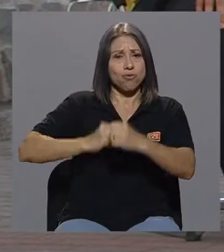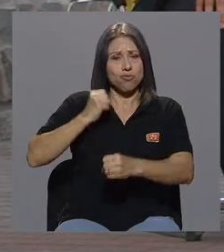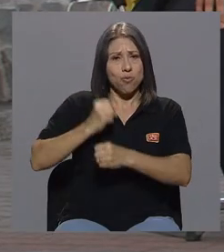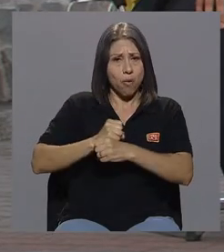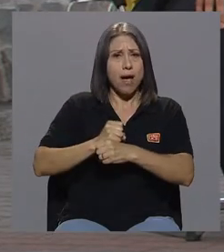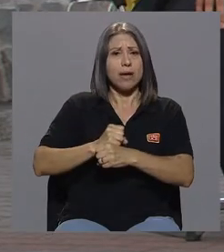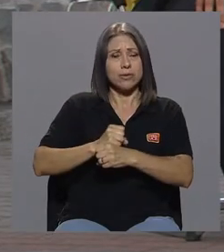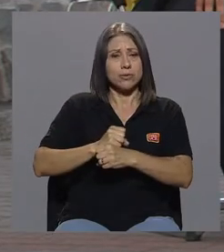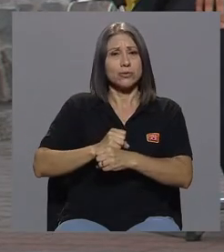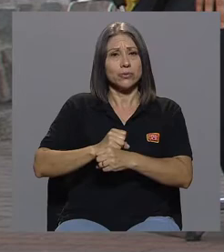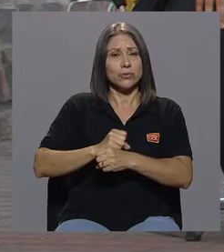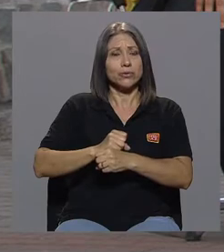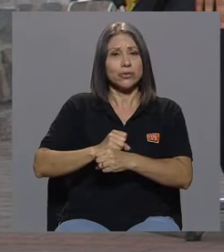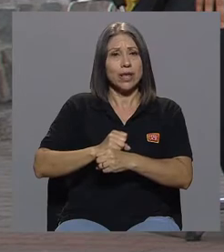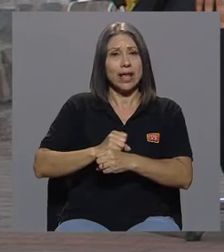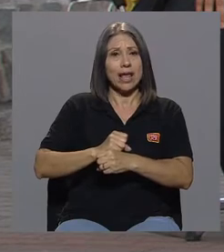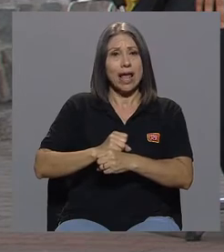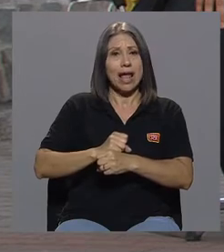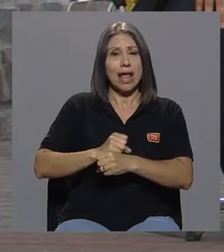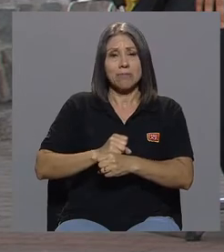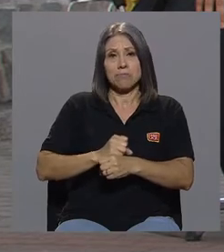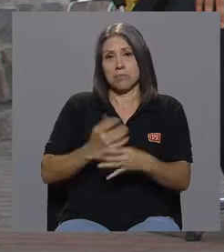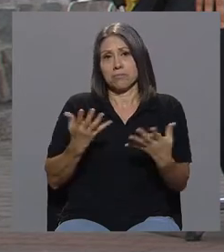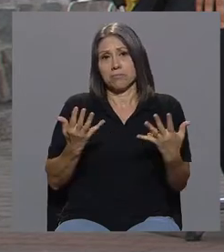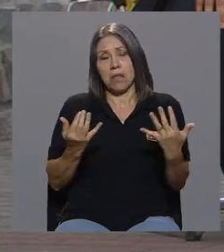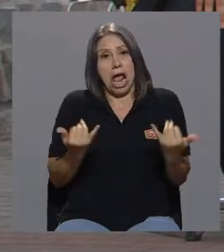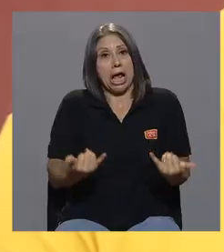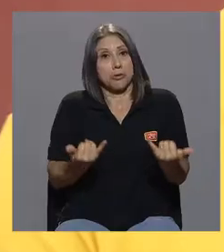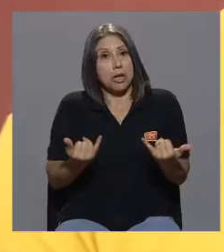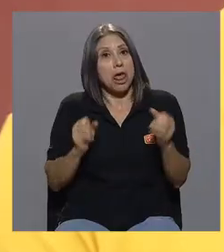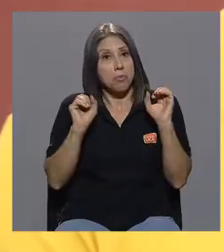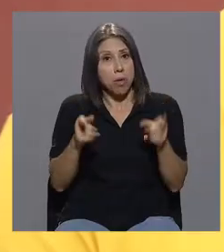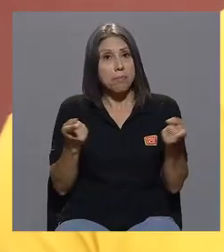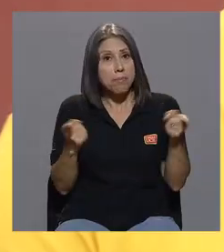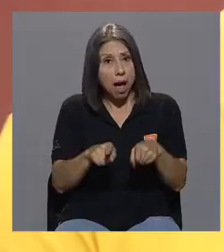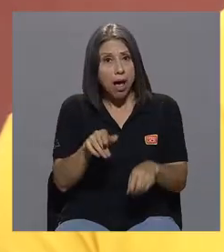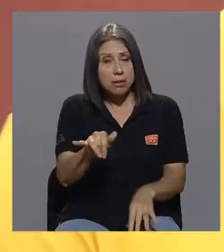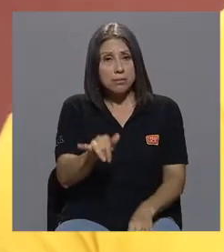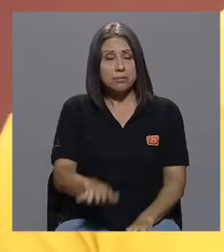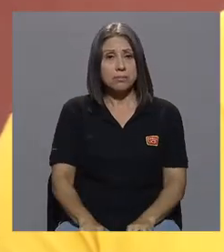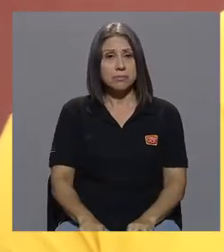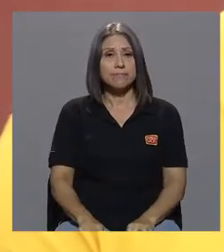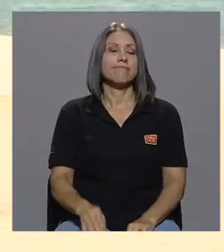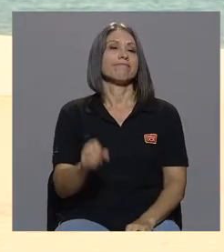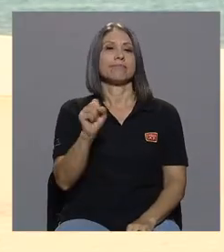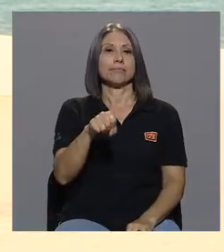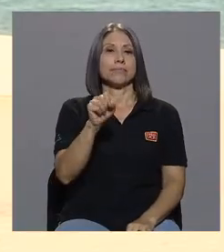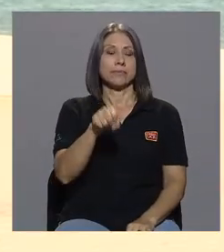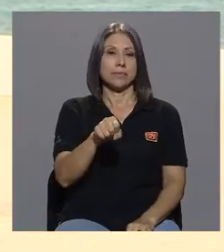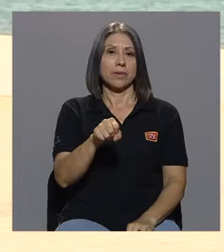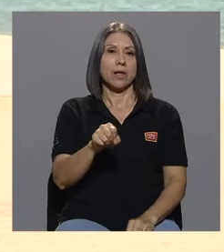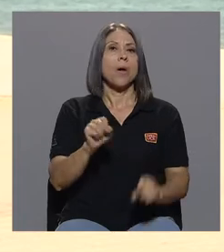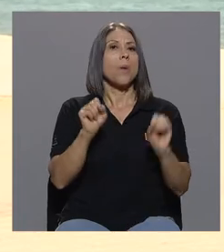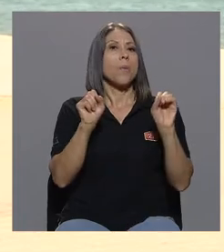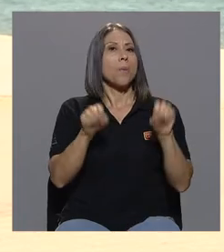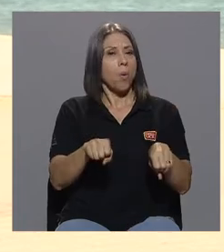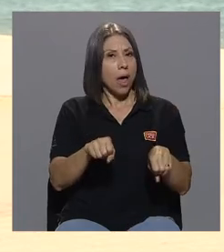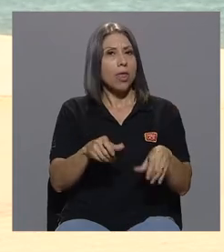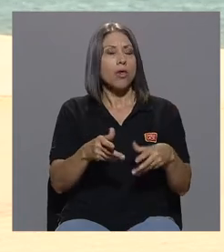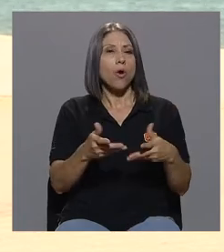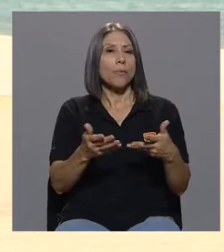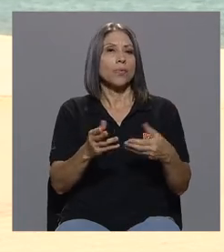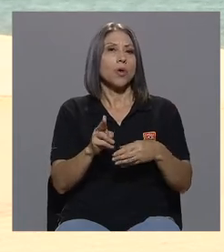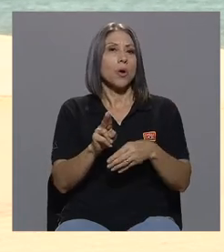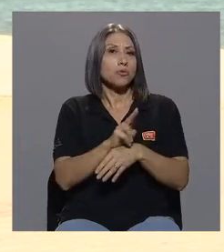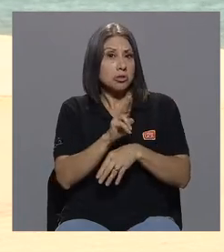la actualidad podría darse perfectamente. Puedes sacar tu espacio, tu tiempo, irte a dar una